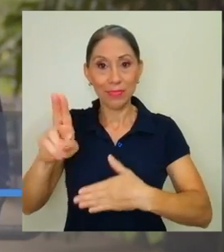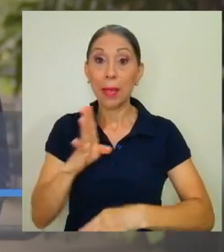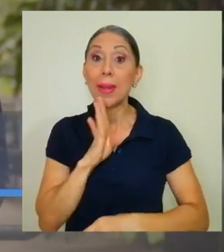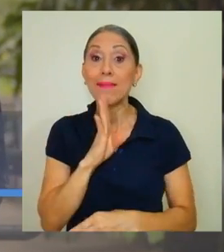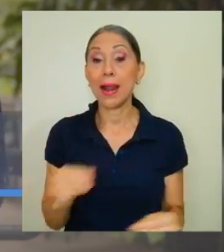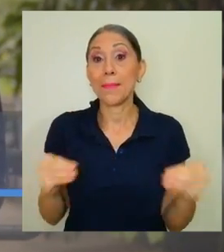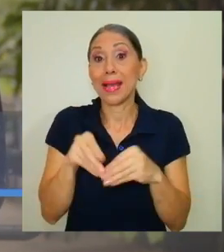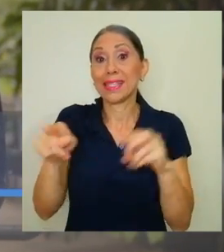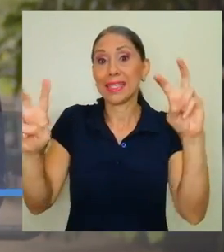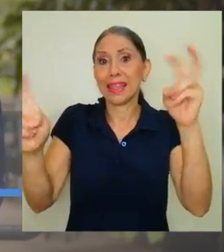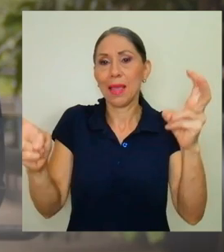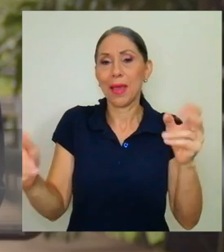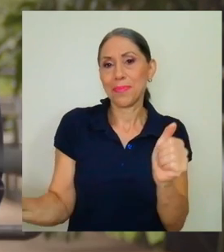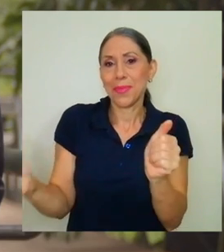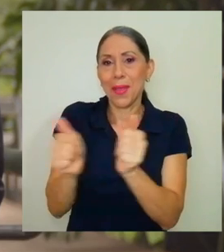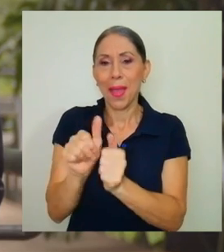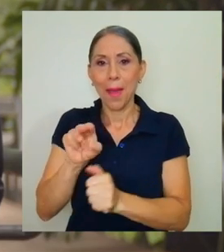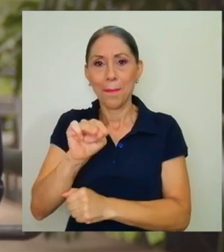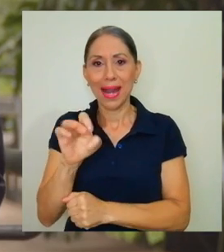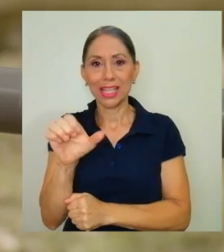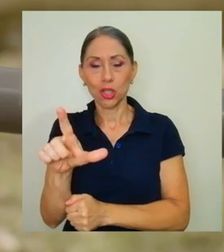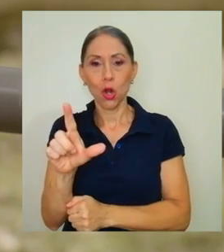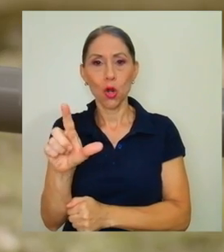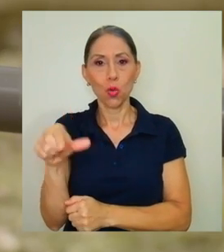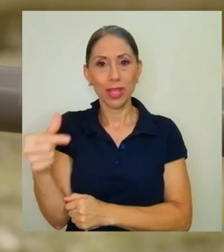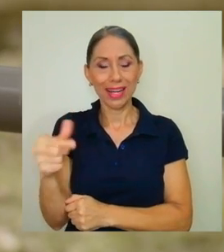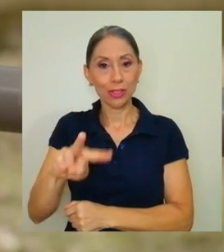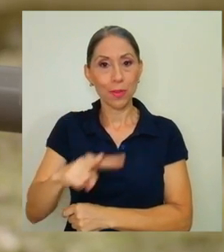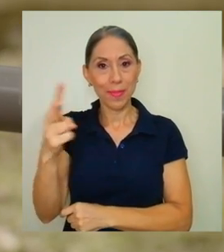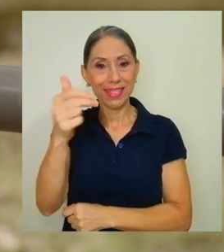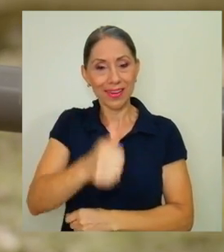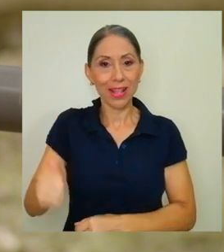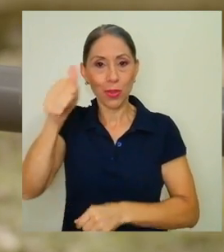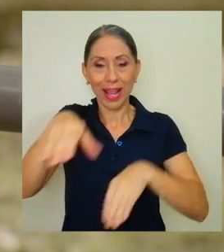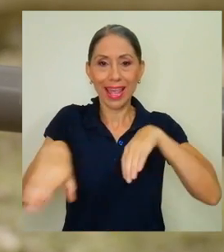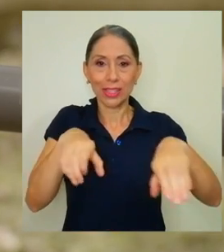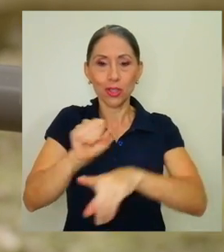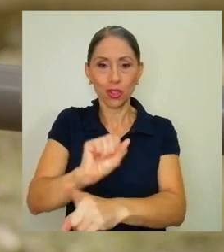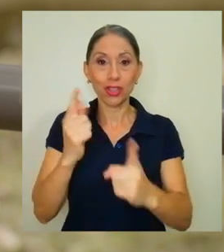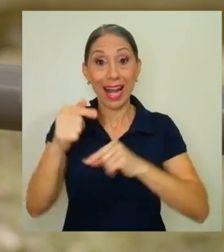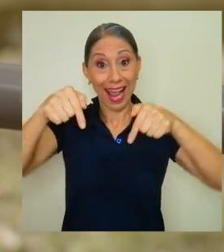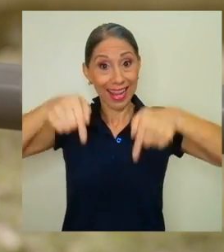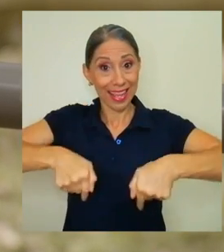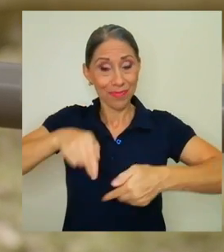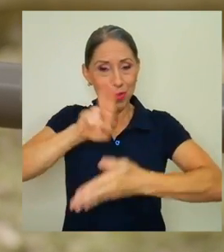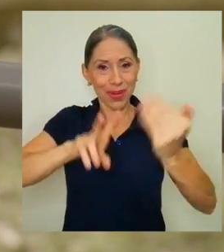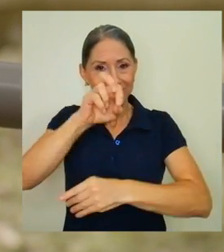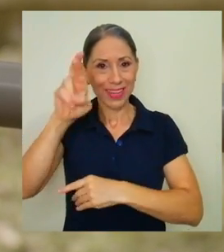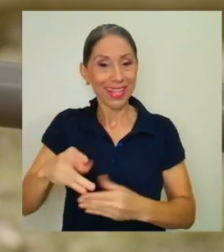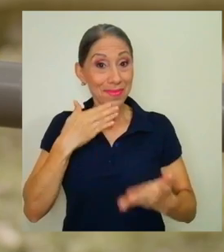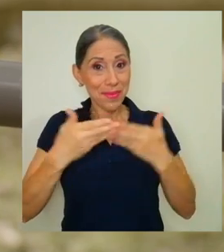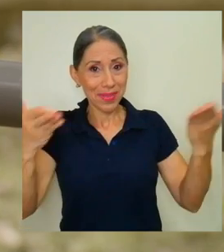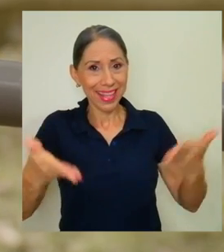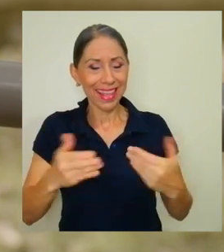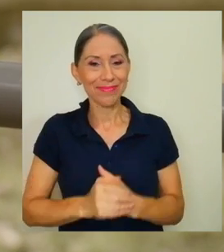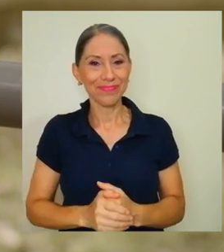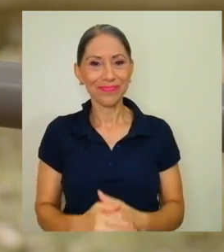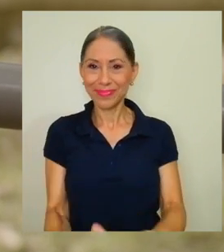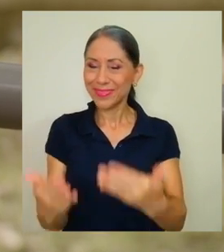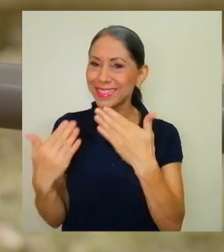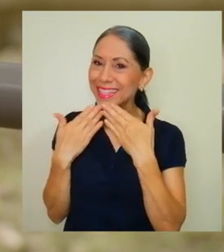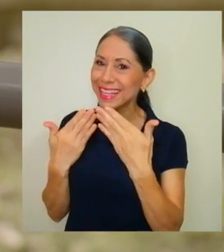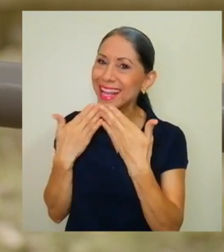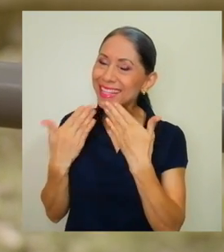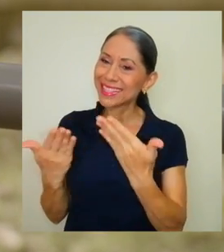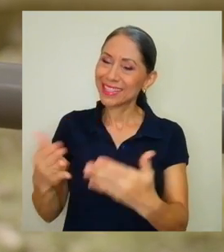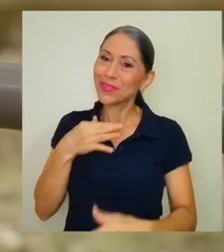Y para hablarnos más al respecto nos acompaña Marisol Gutiérrez, quien es Vicerrectora de Acción Social aquí en la Universidad de Costa Rica. Bienvenida, Doña Marisol. Muchas